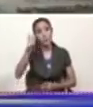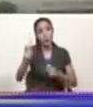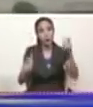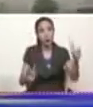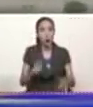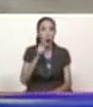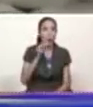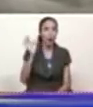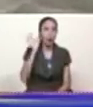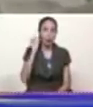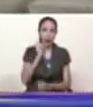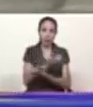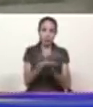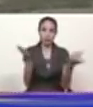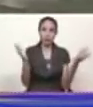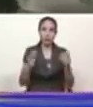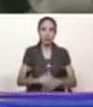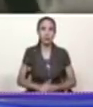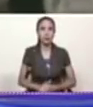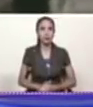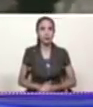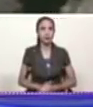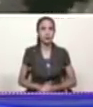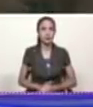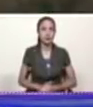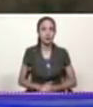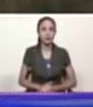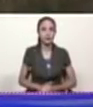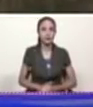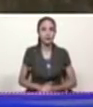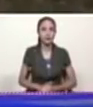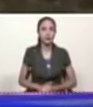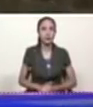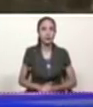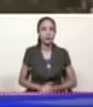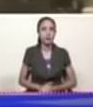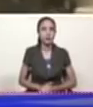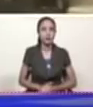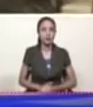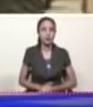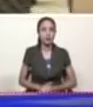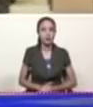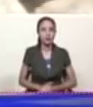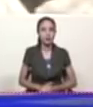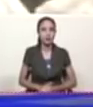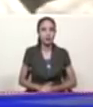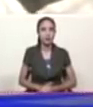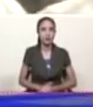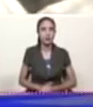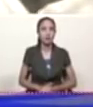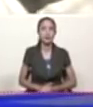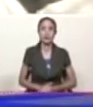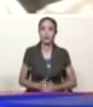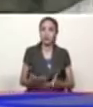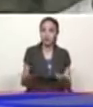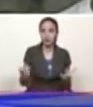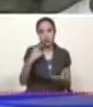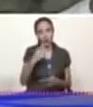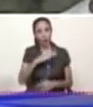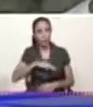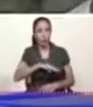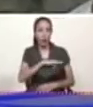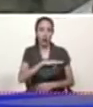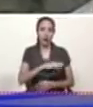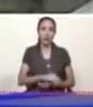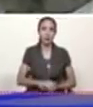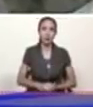productores y productoras con el pecho henchido con la moral en alta